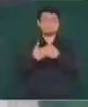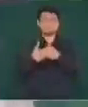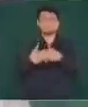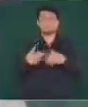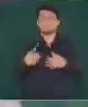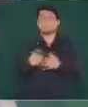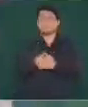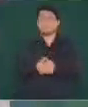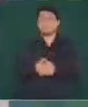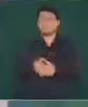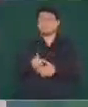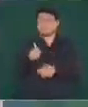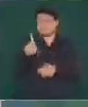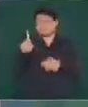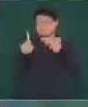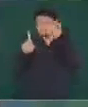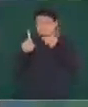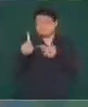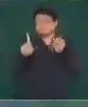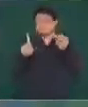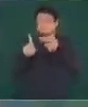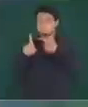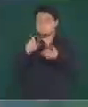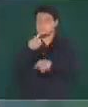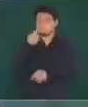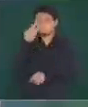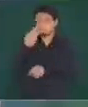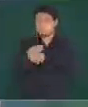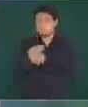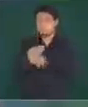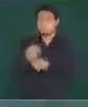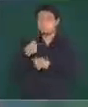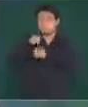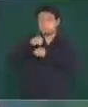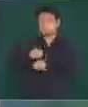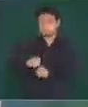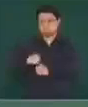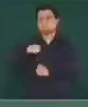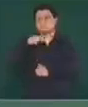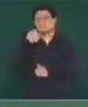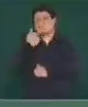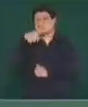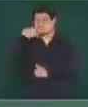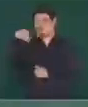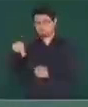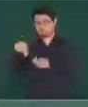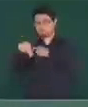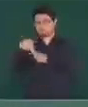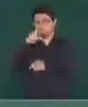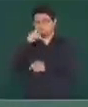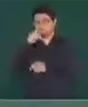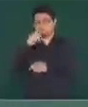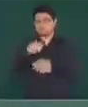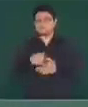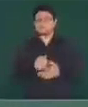hace 34 28 28 28 29 Gracias por